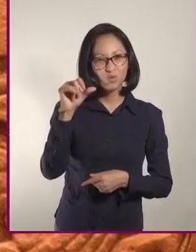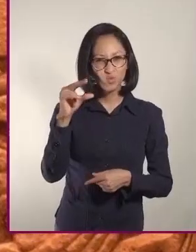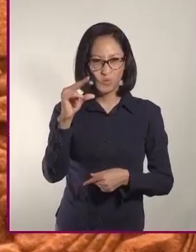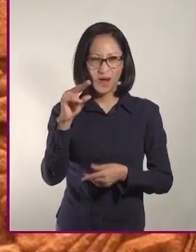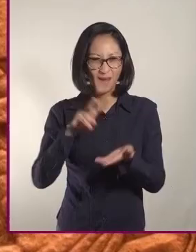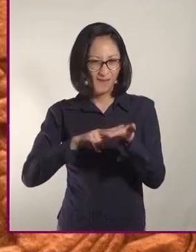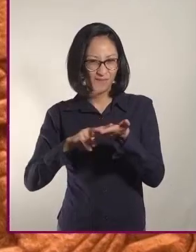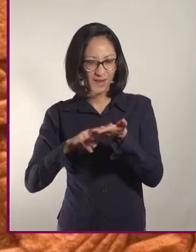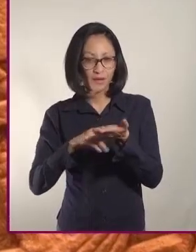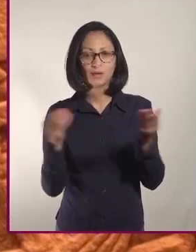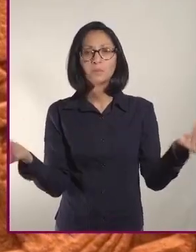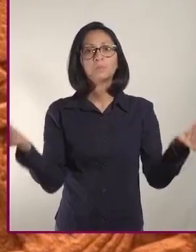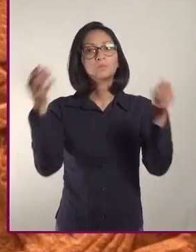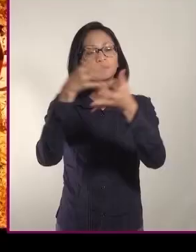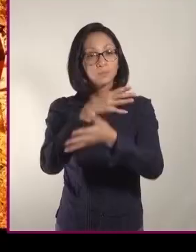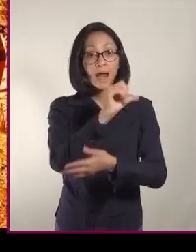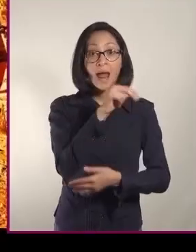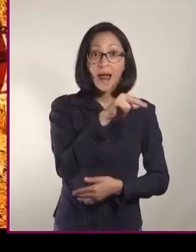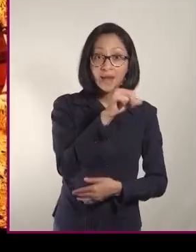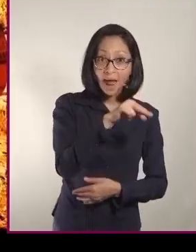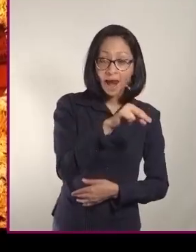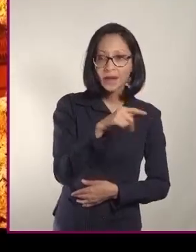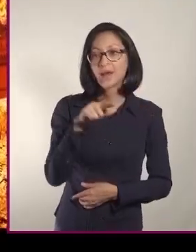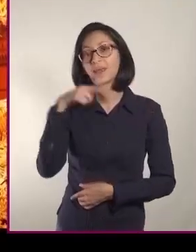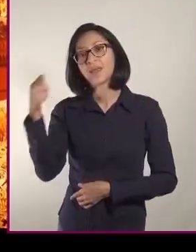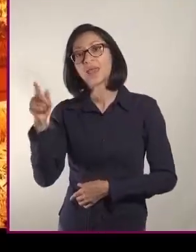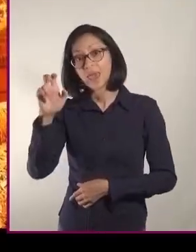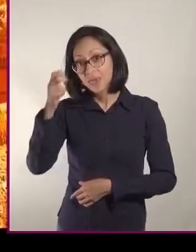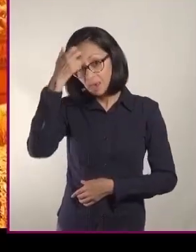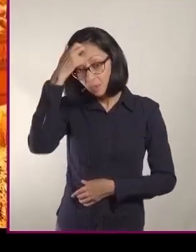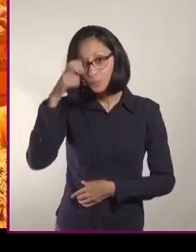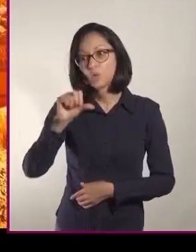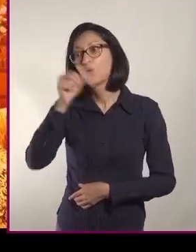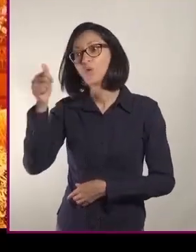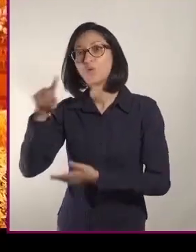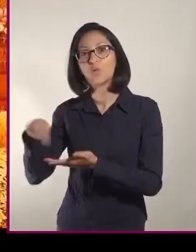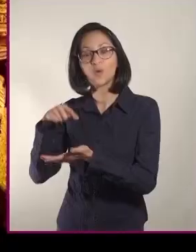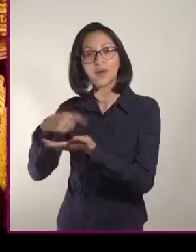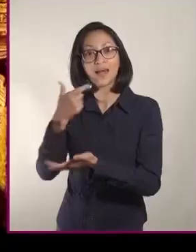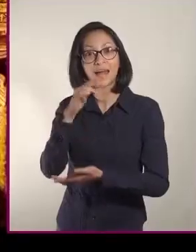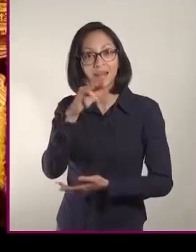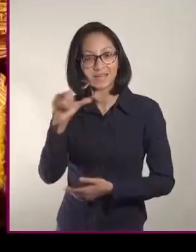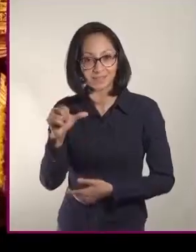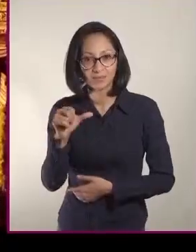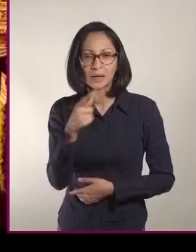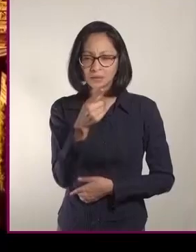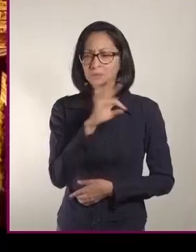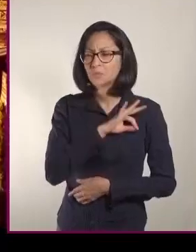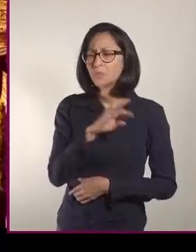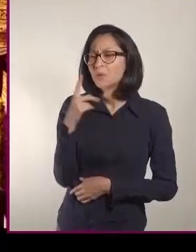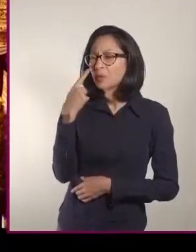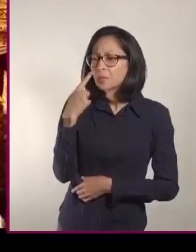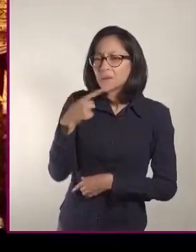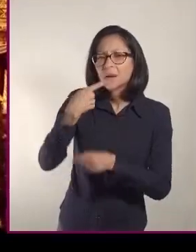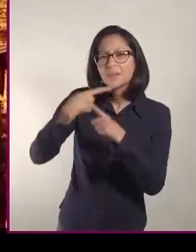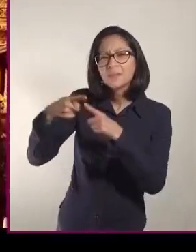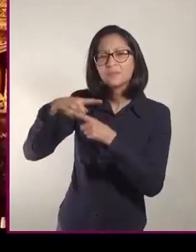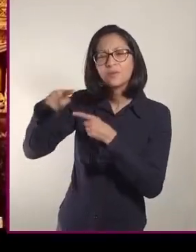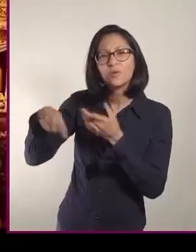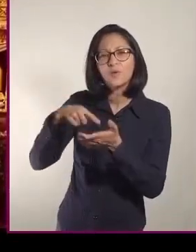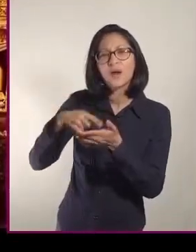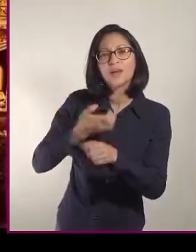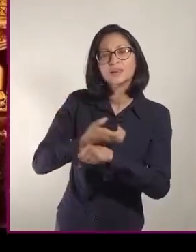al Antiguo Egipto y de ahí a Grecia. Una de estas influencias puede verse en la ciudad-estado de